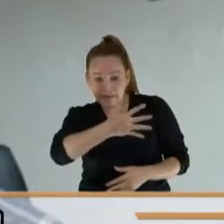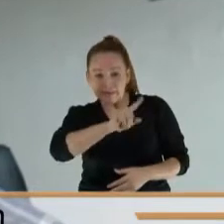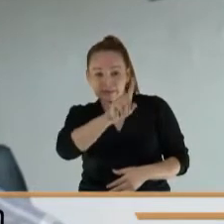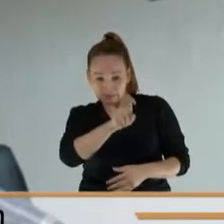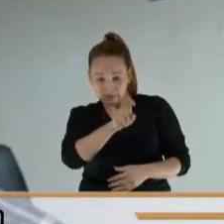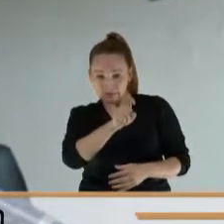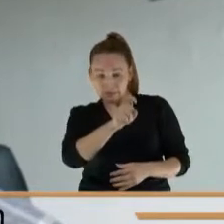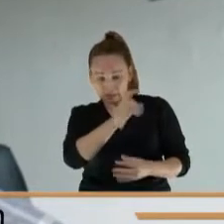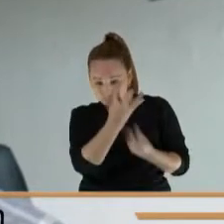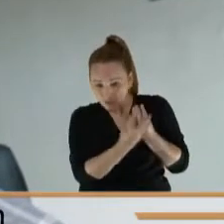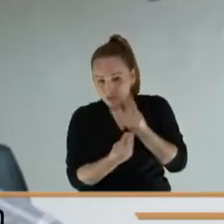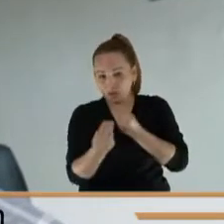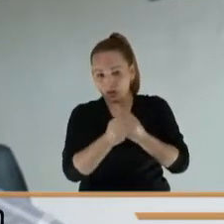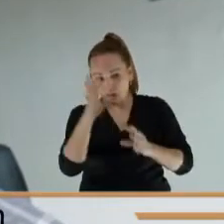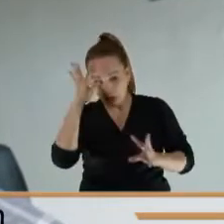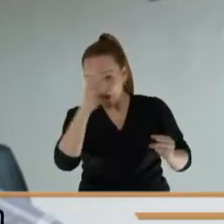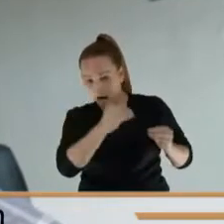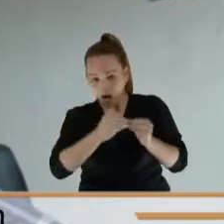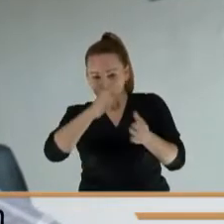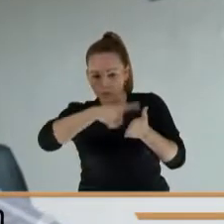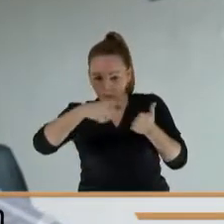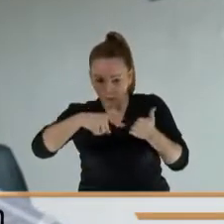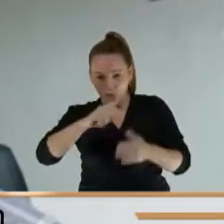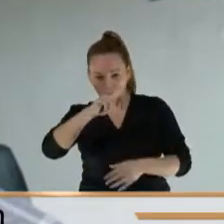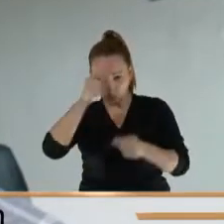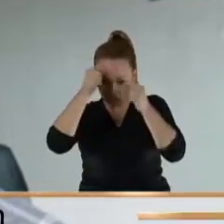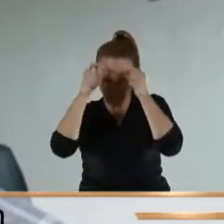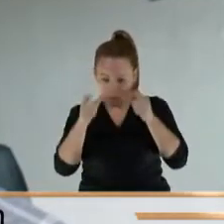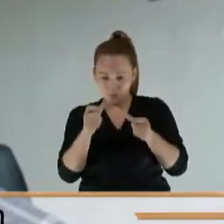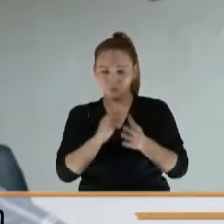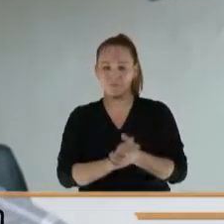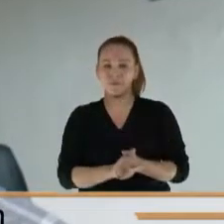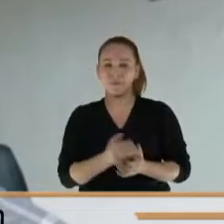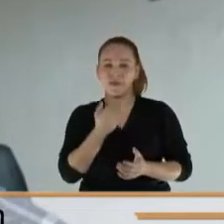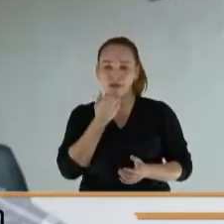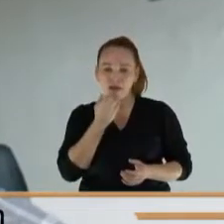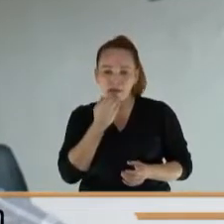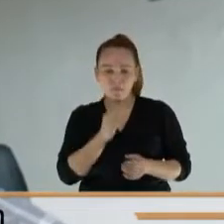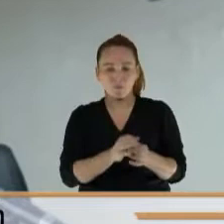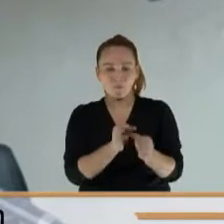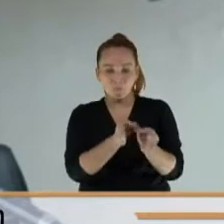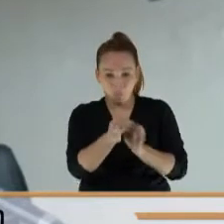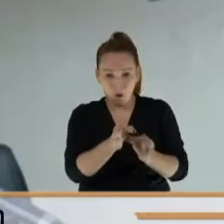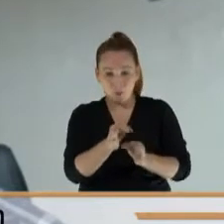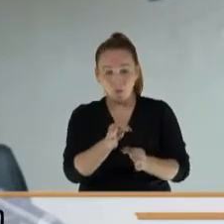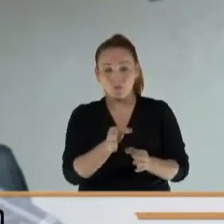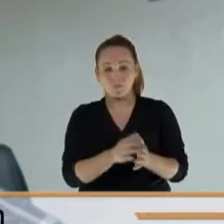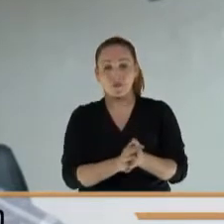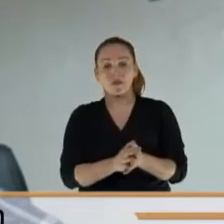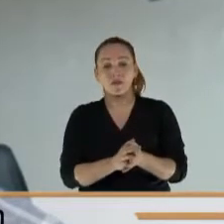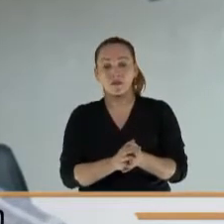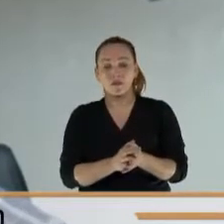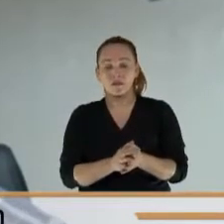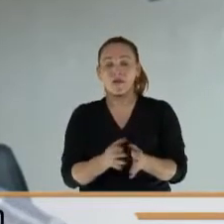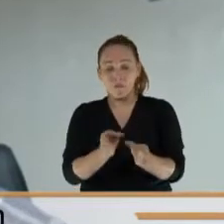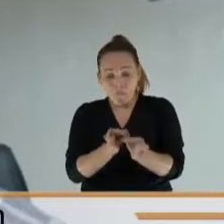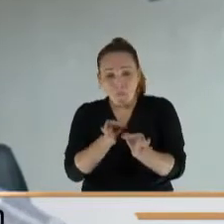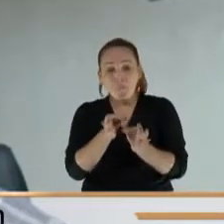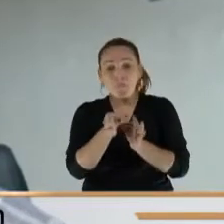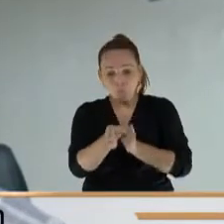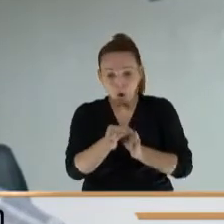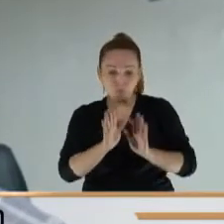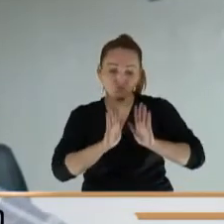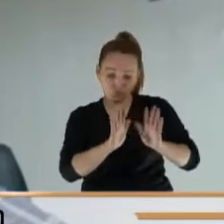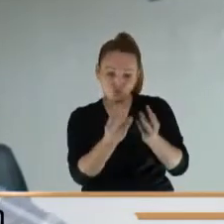en el orden departamental, nacional y municipal excluyendo los municipios donde realizan su